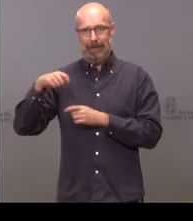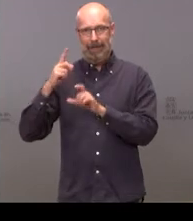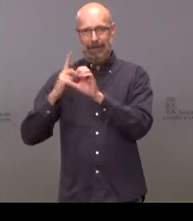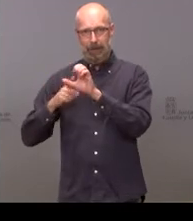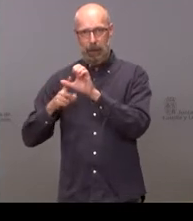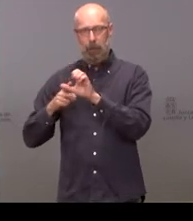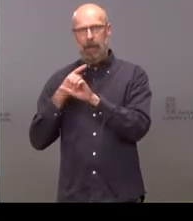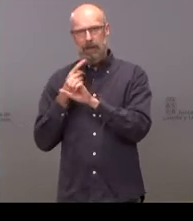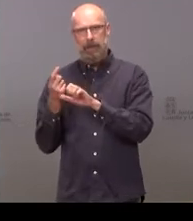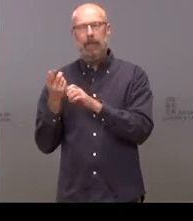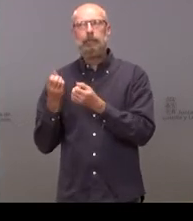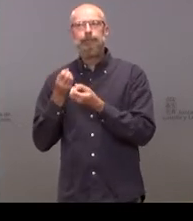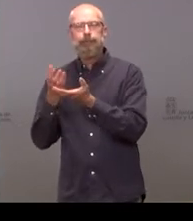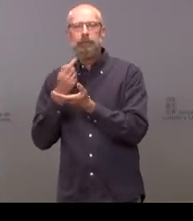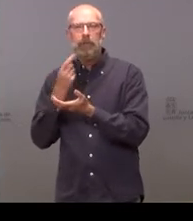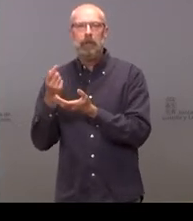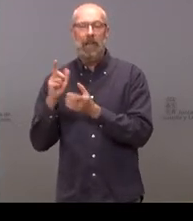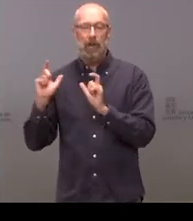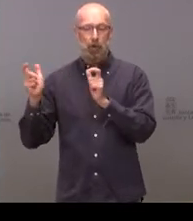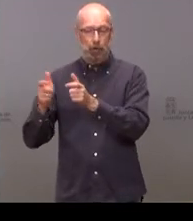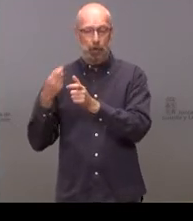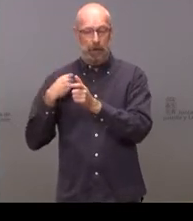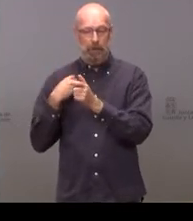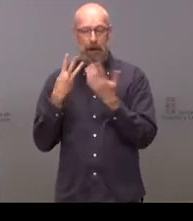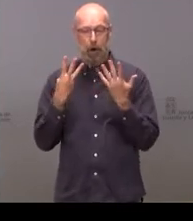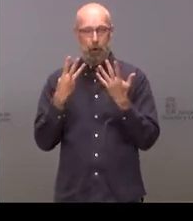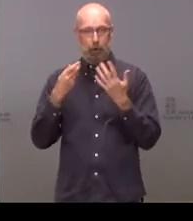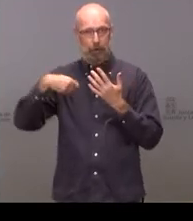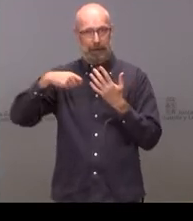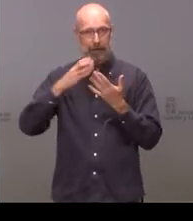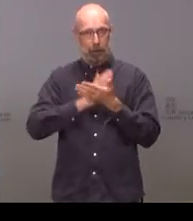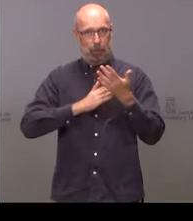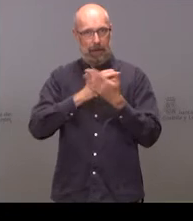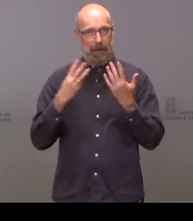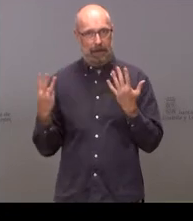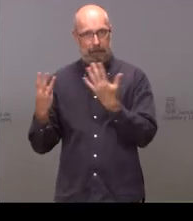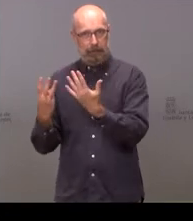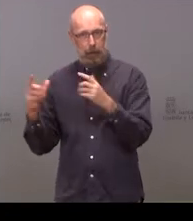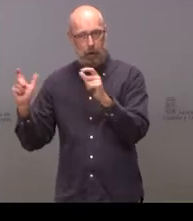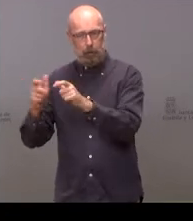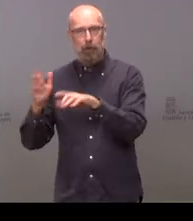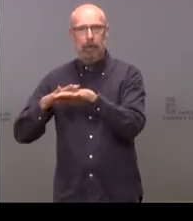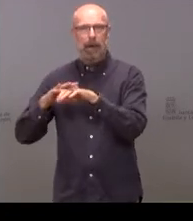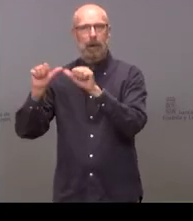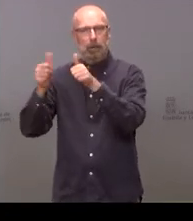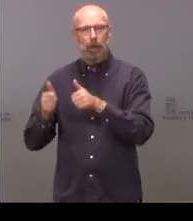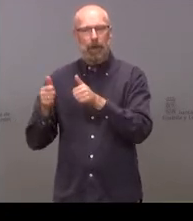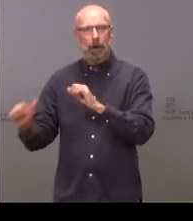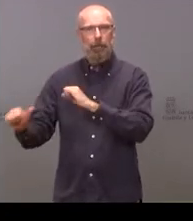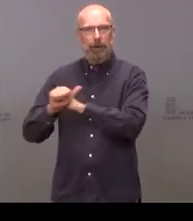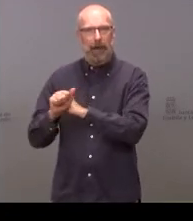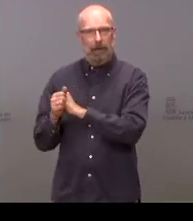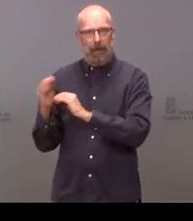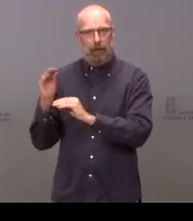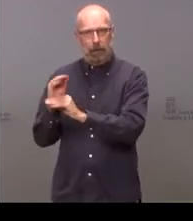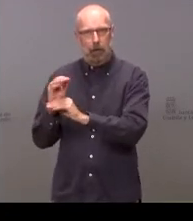las que dice que la reunión prevista de ocho presidentes de comunidades autónomas para hablar del nuevo modelo de financiación autonómica que ha convocado